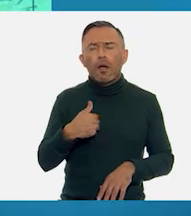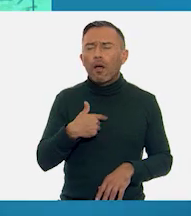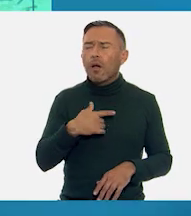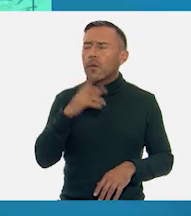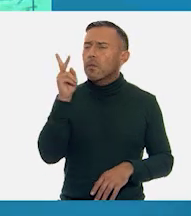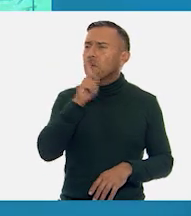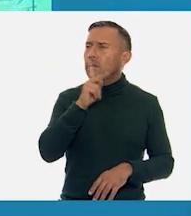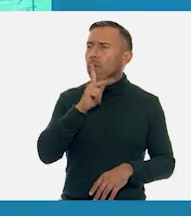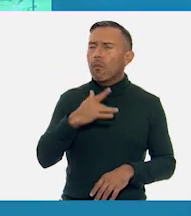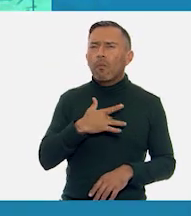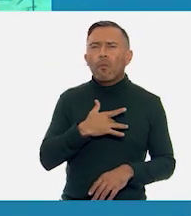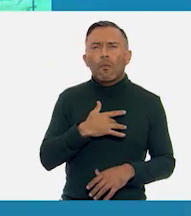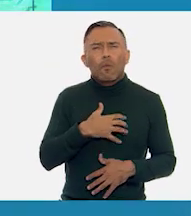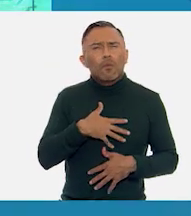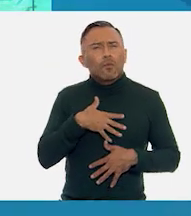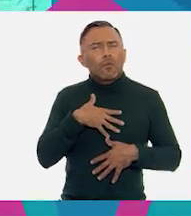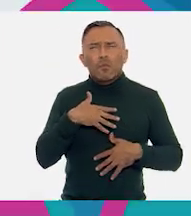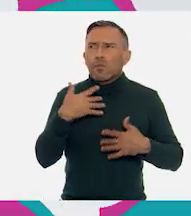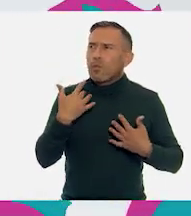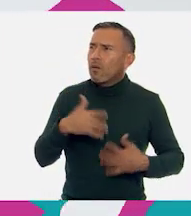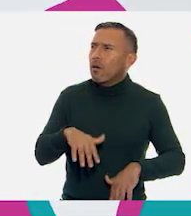viento que sueños sonidos.